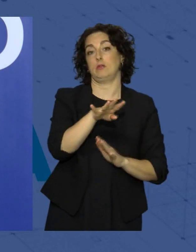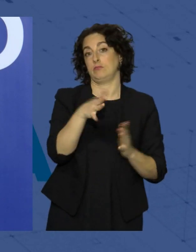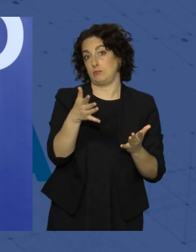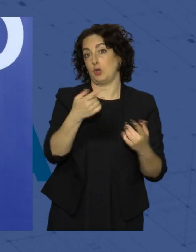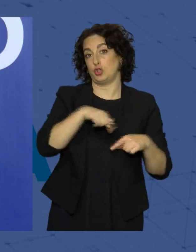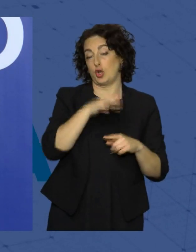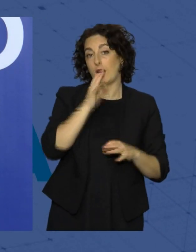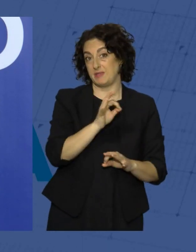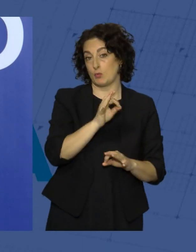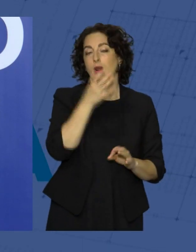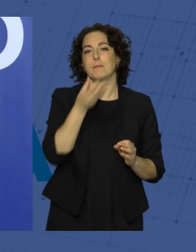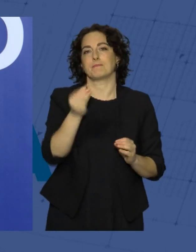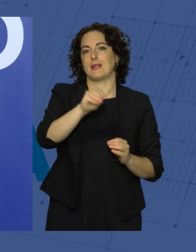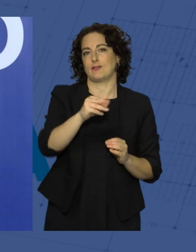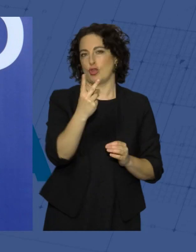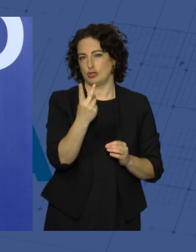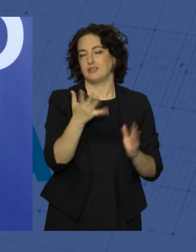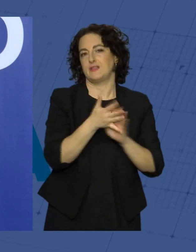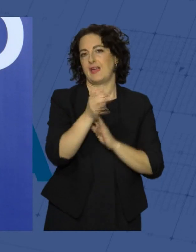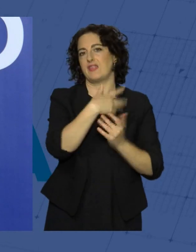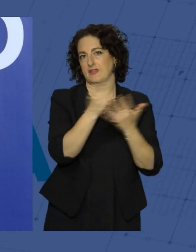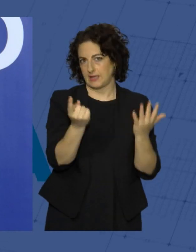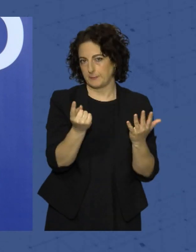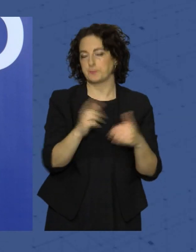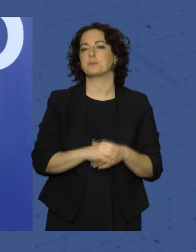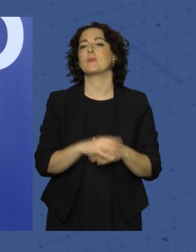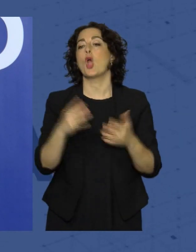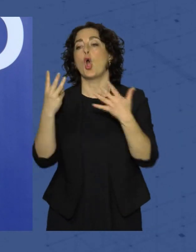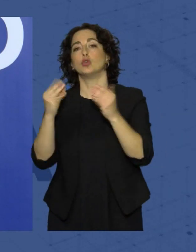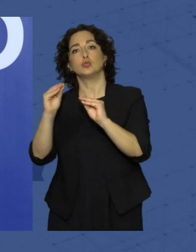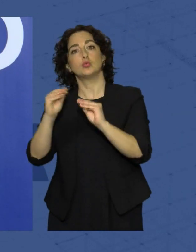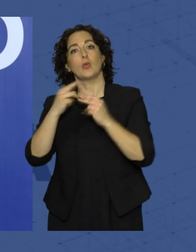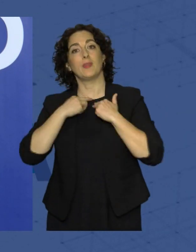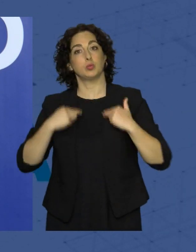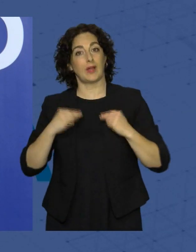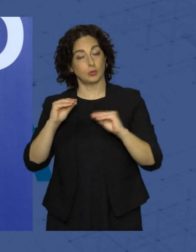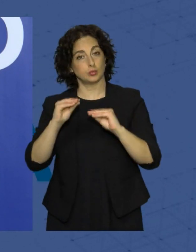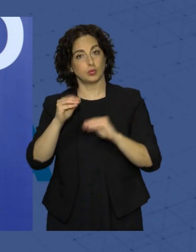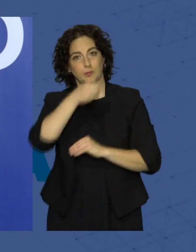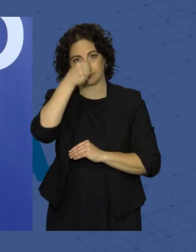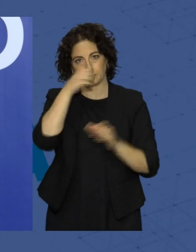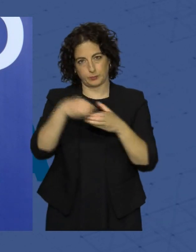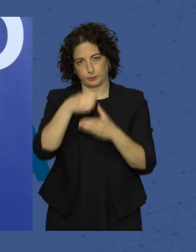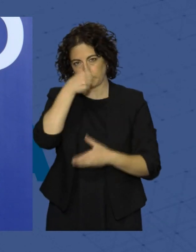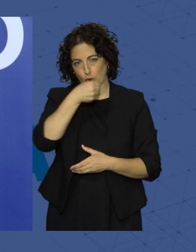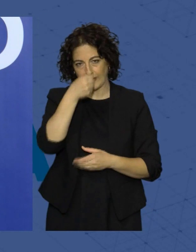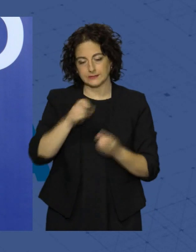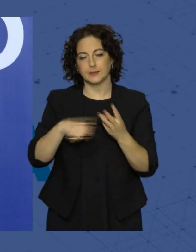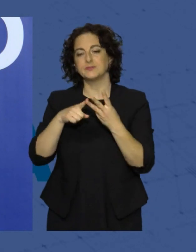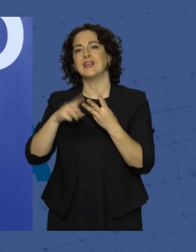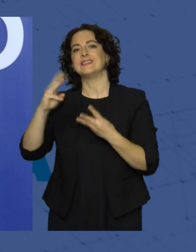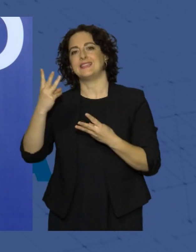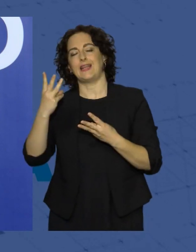tenemos ahora mismo, pues vamos a tener 16 diputados provinciales, 8 diputados provinciales del Partido Socialista y 3 diputados